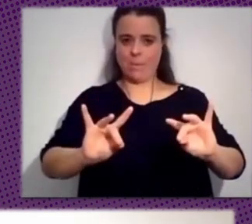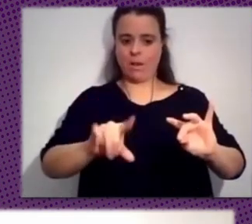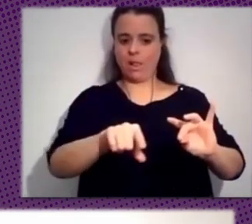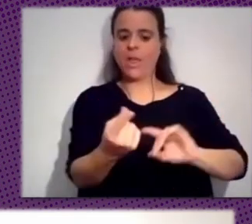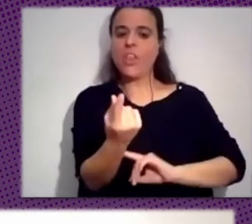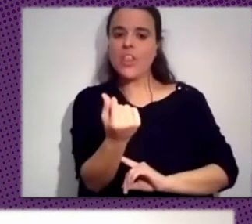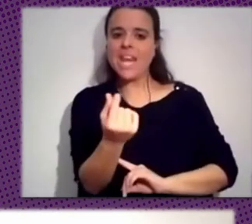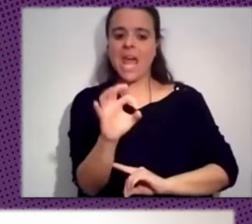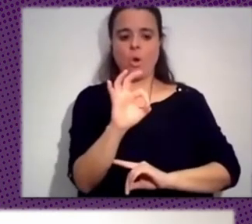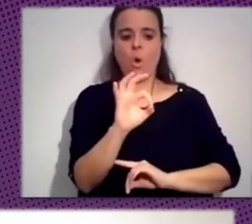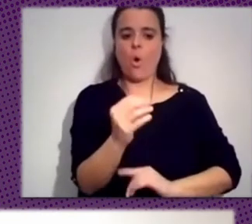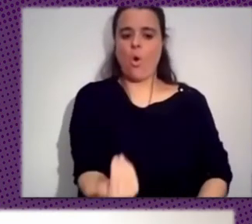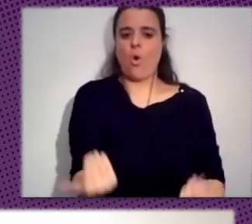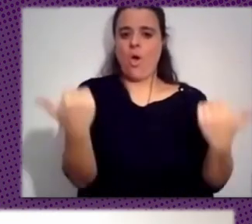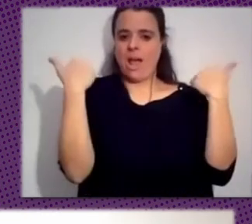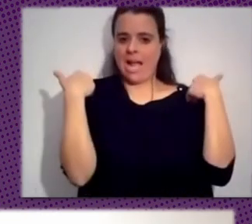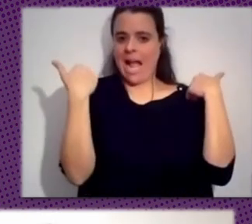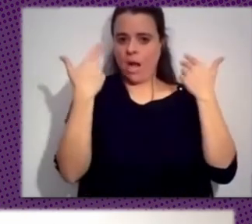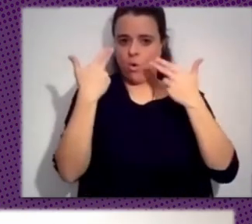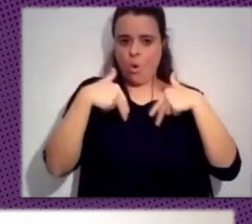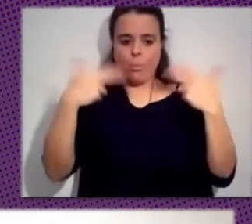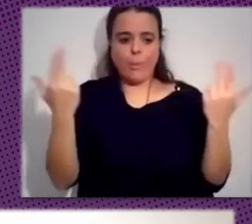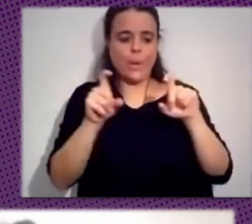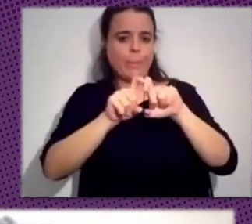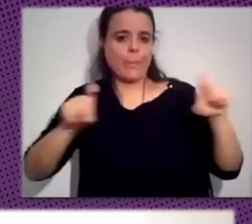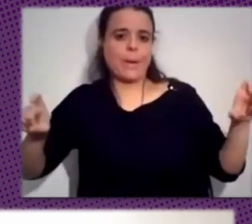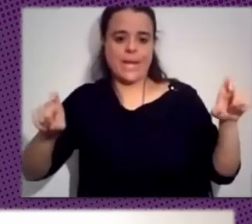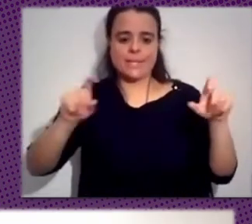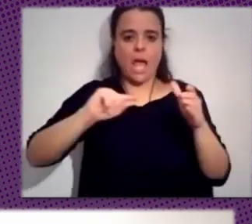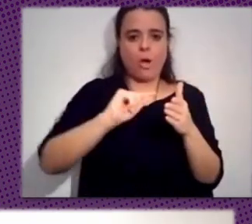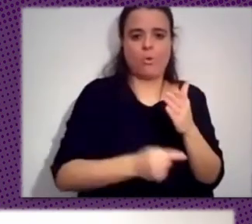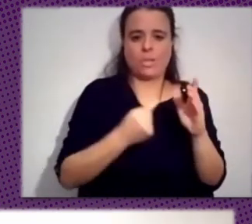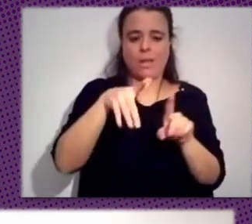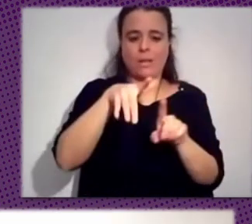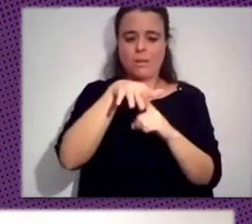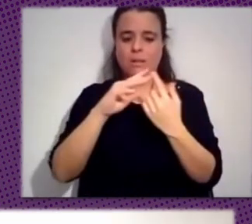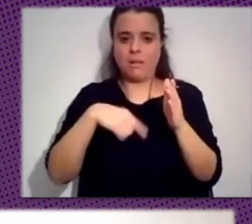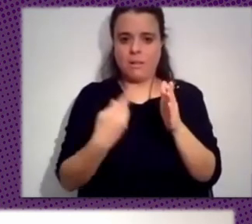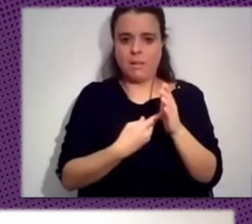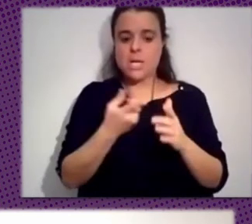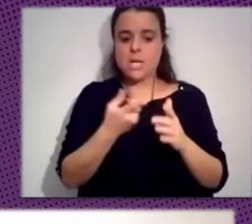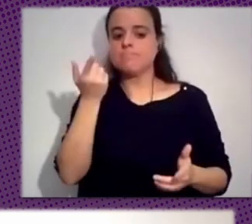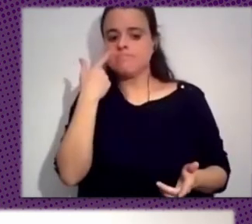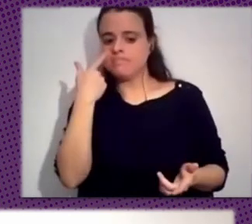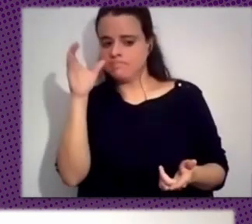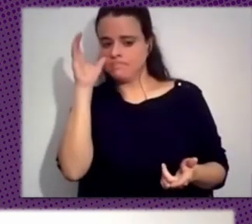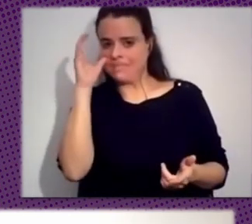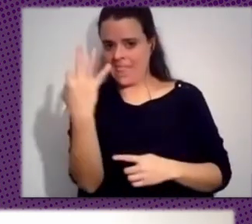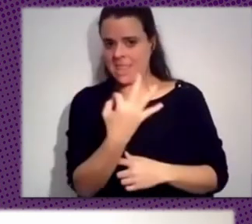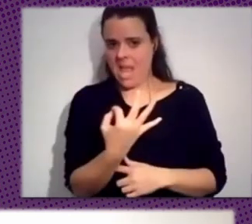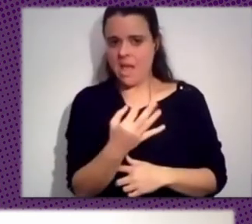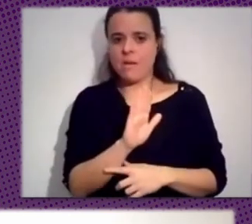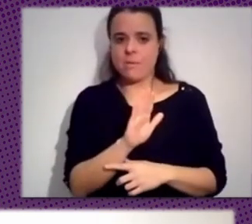cargos públicos, empresas, contratos, marcos legales, que tenemos que estar observando. Esta capa física es el